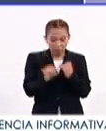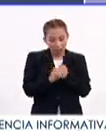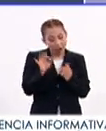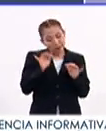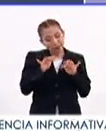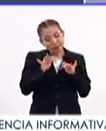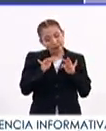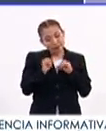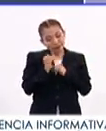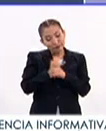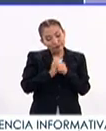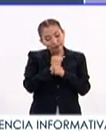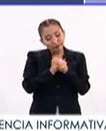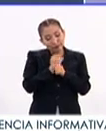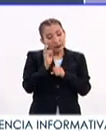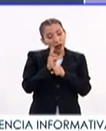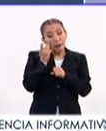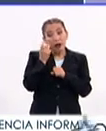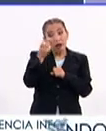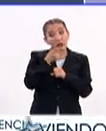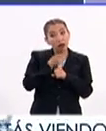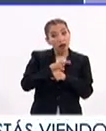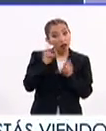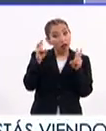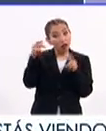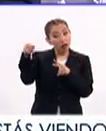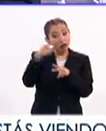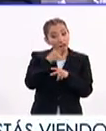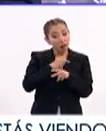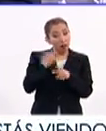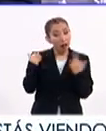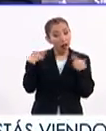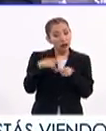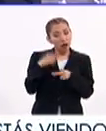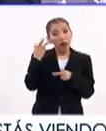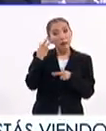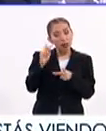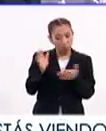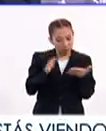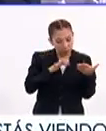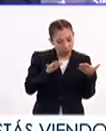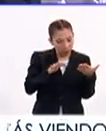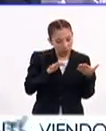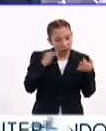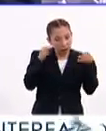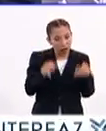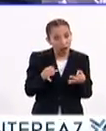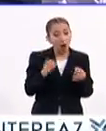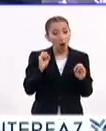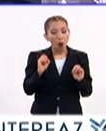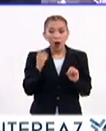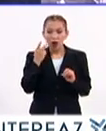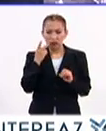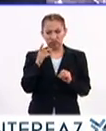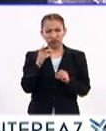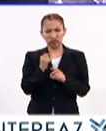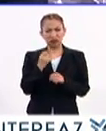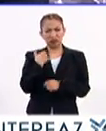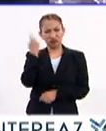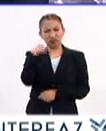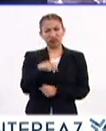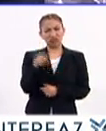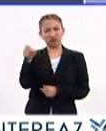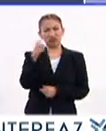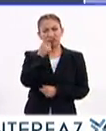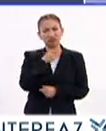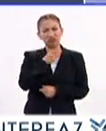Internet y chequen o corroboren, entre comillas, muchas veces, lo que está diciendo su maestro. O se pongan a investigar buscando